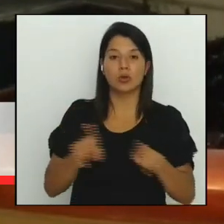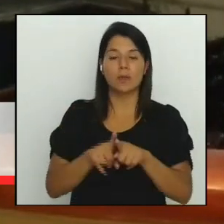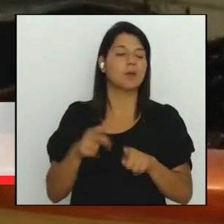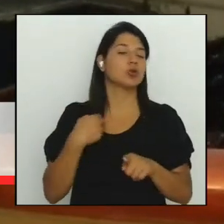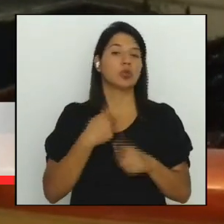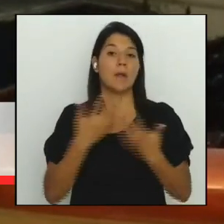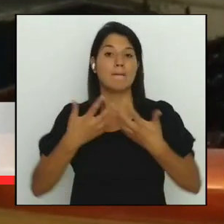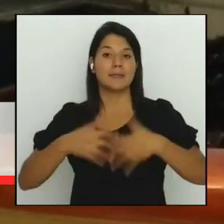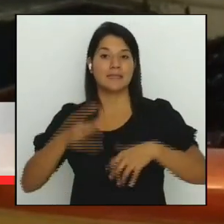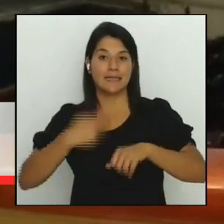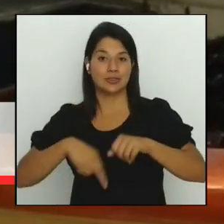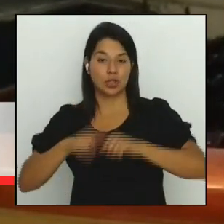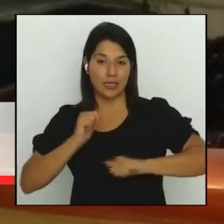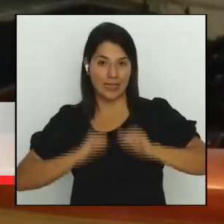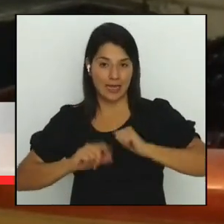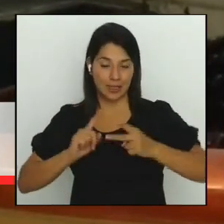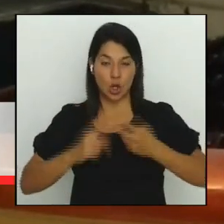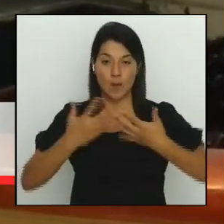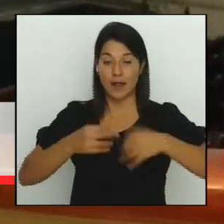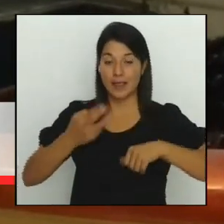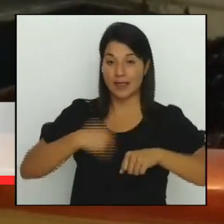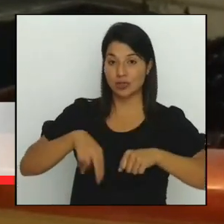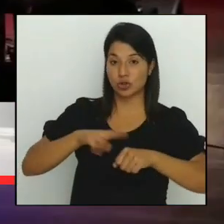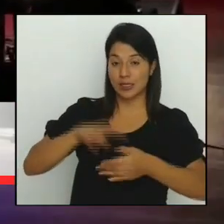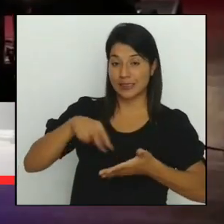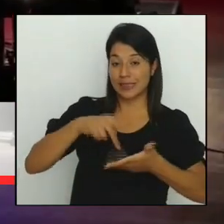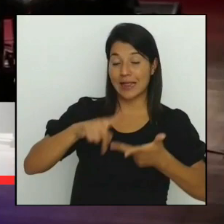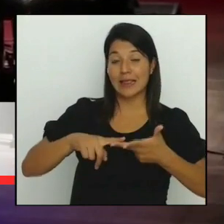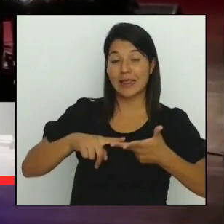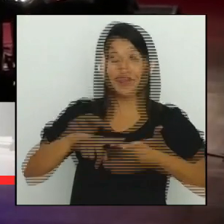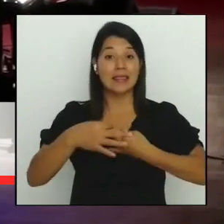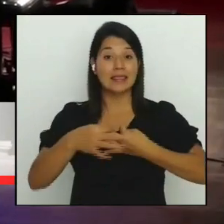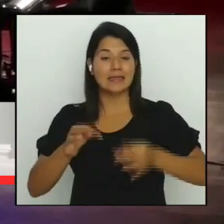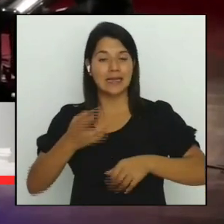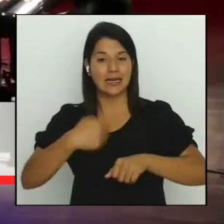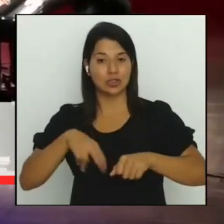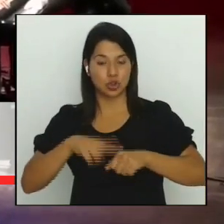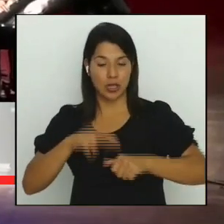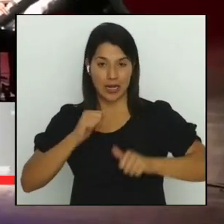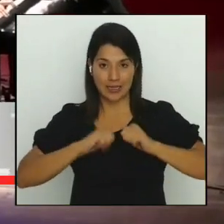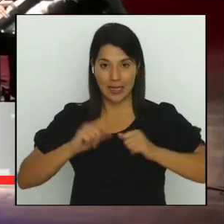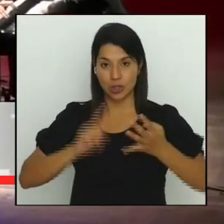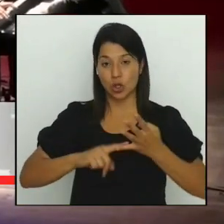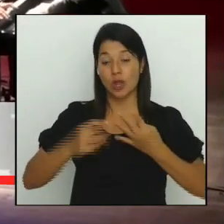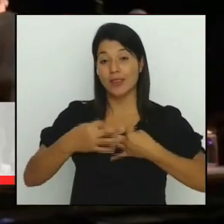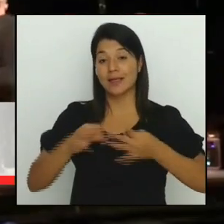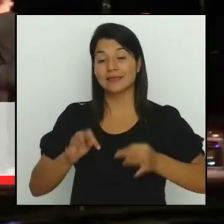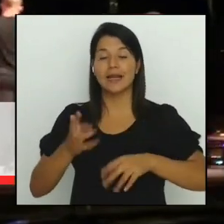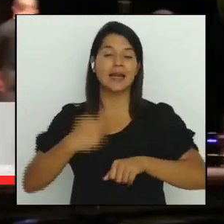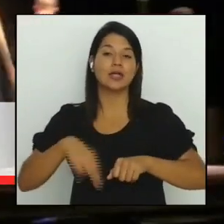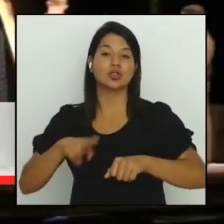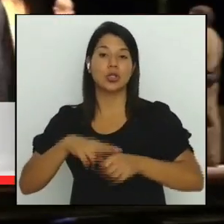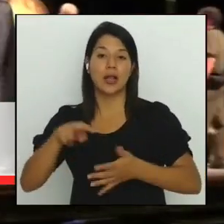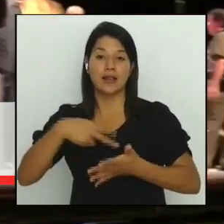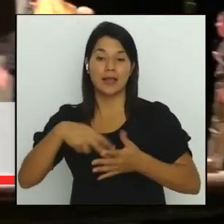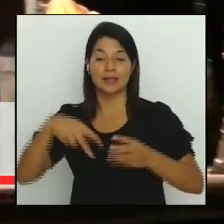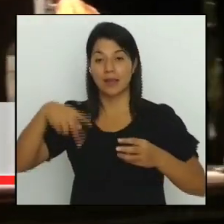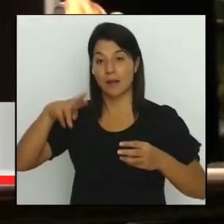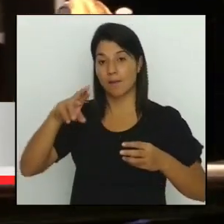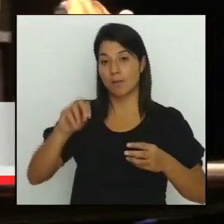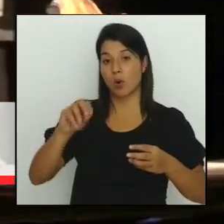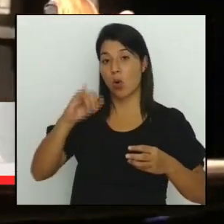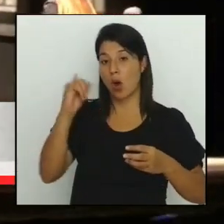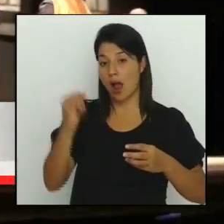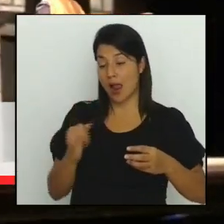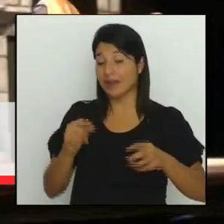la compañía nacional de danza el taller nacional de teatro el taller nacional de danza pro artes y a la vez tenemos presencia en diversas regiones del